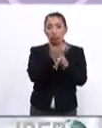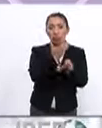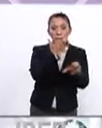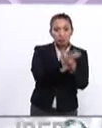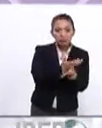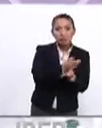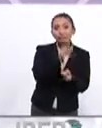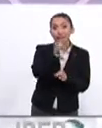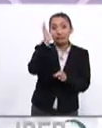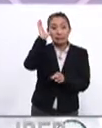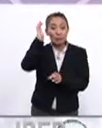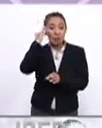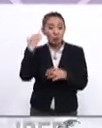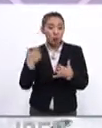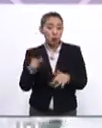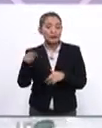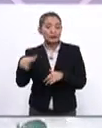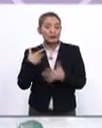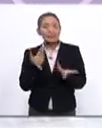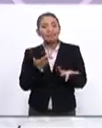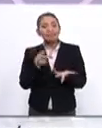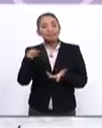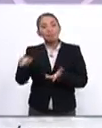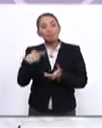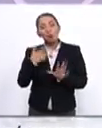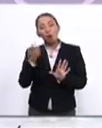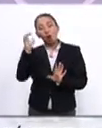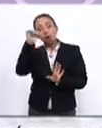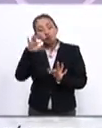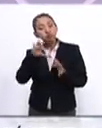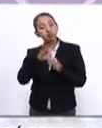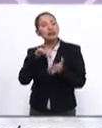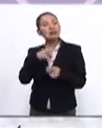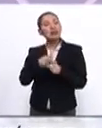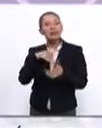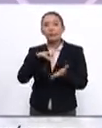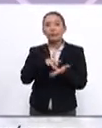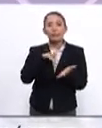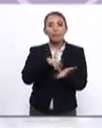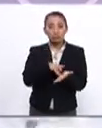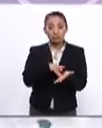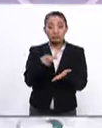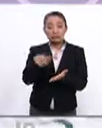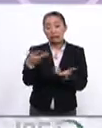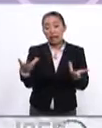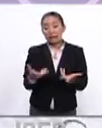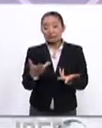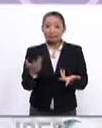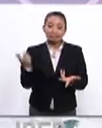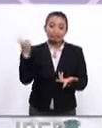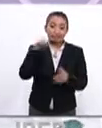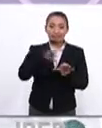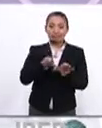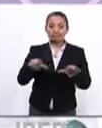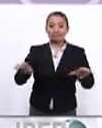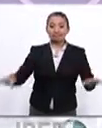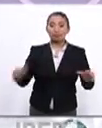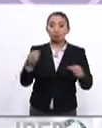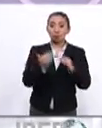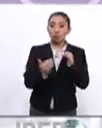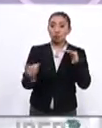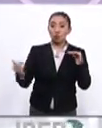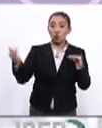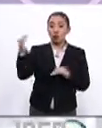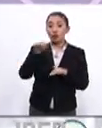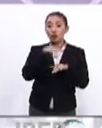Unidos y China, pues están tomando posturas que por supuesto genera una división de alto